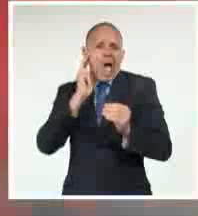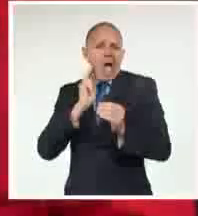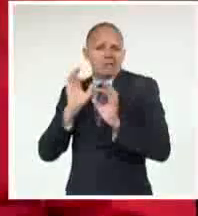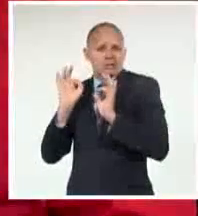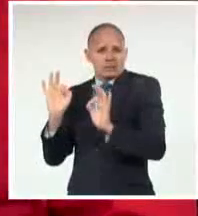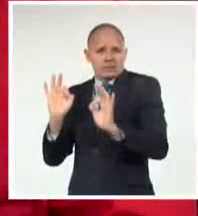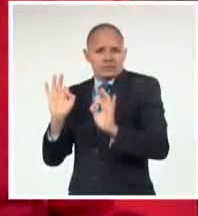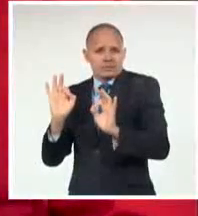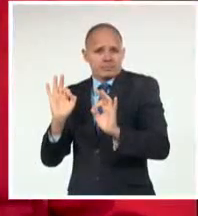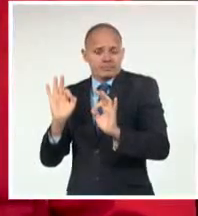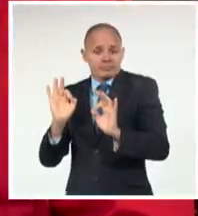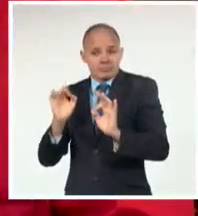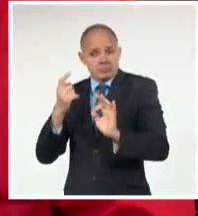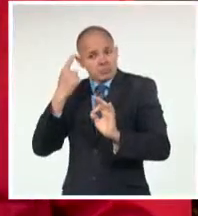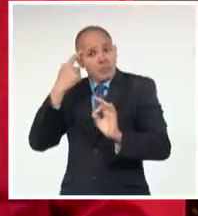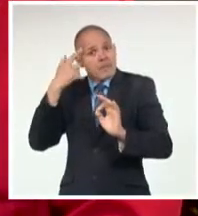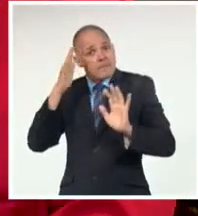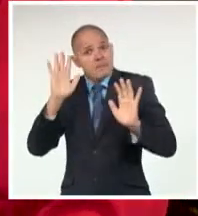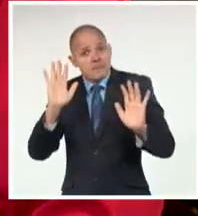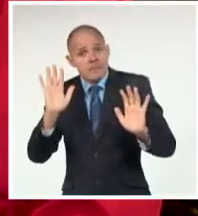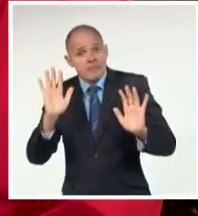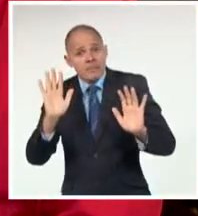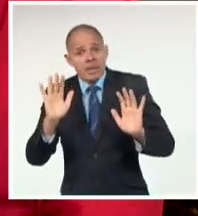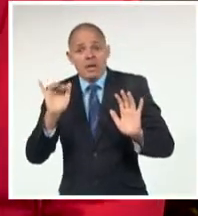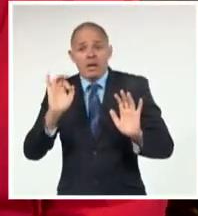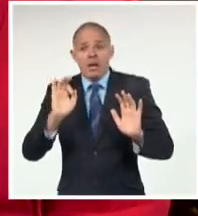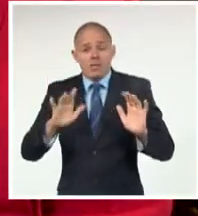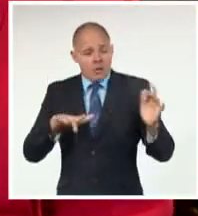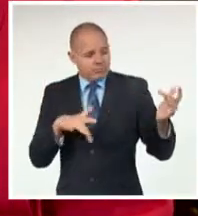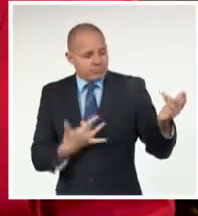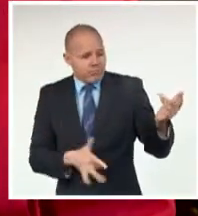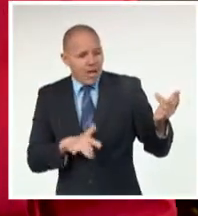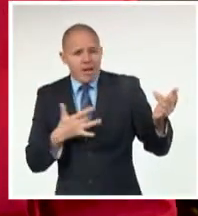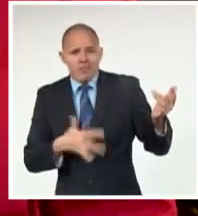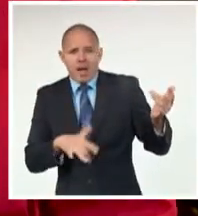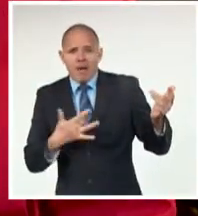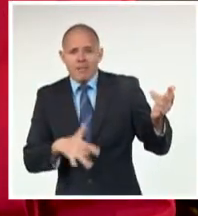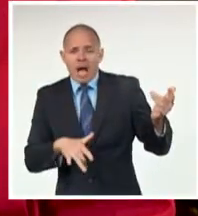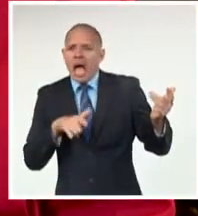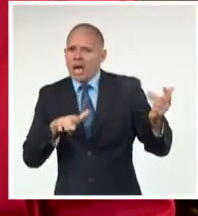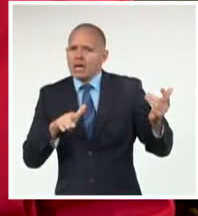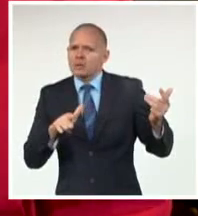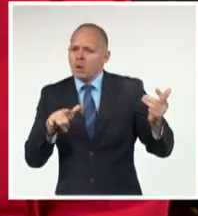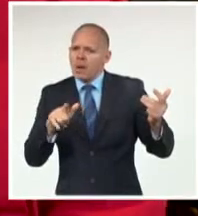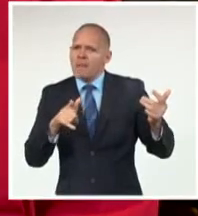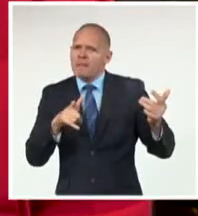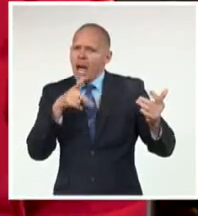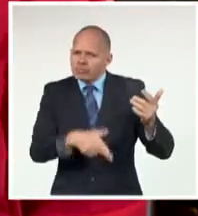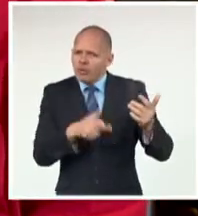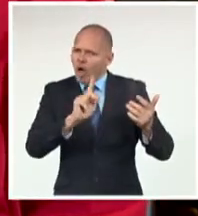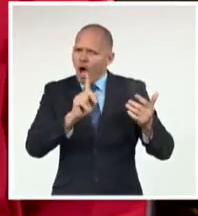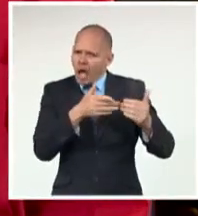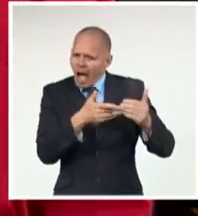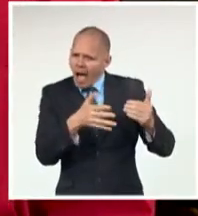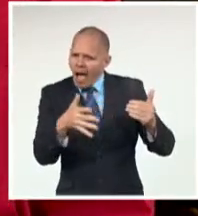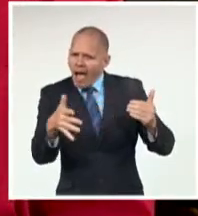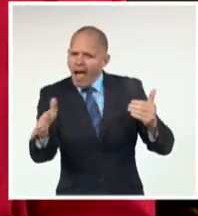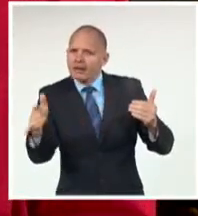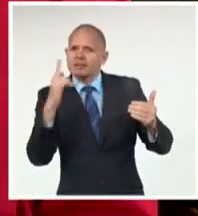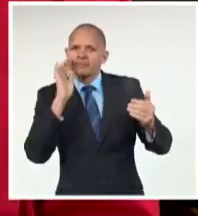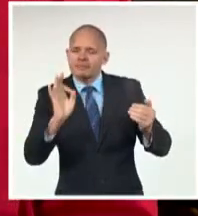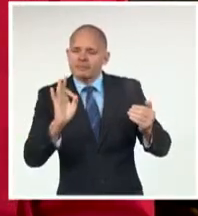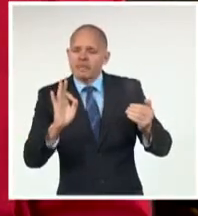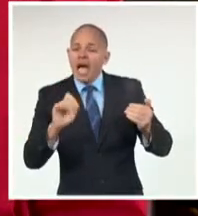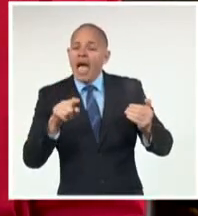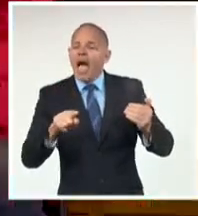Yo creo que esa trova que continúa luego en la trova que se dio